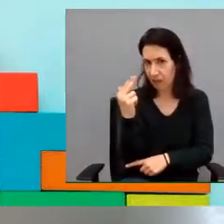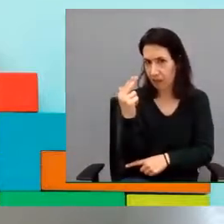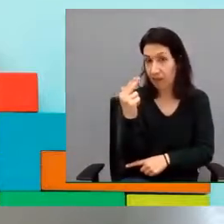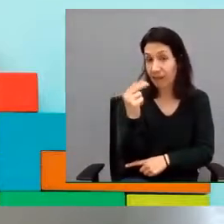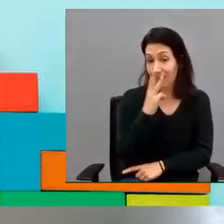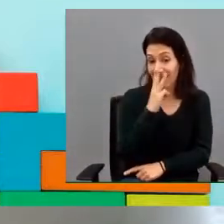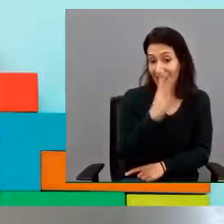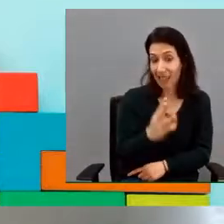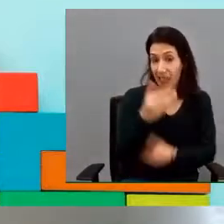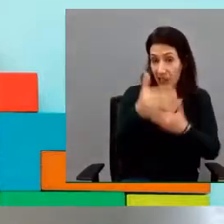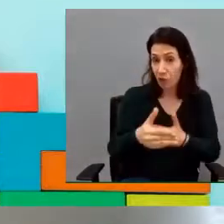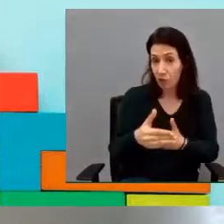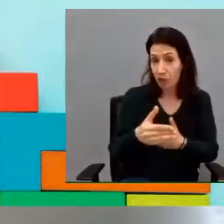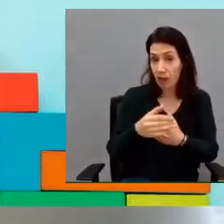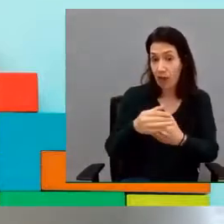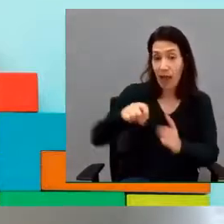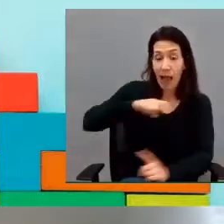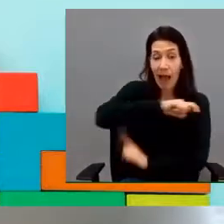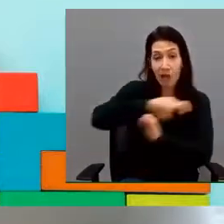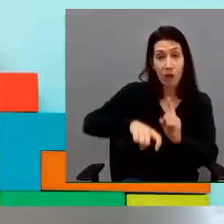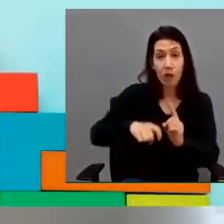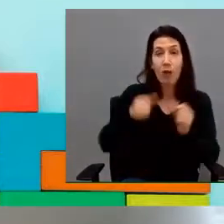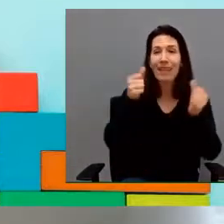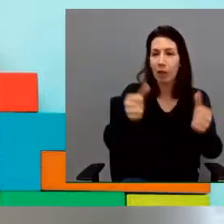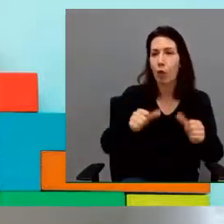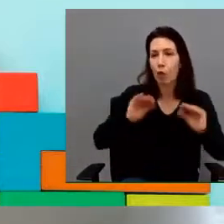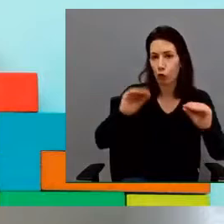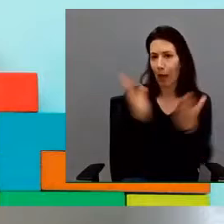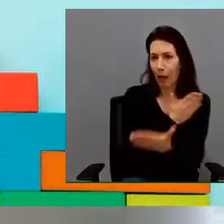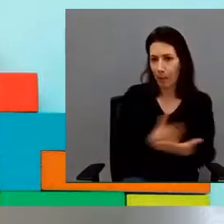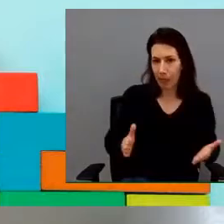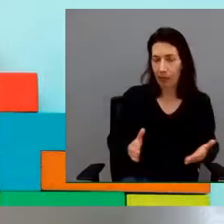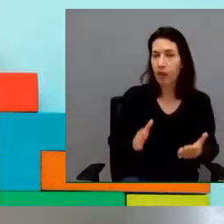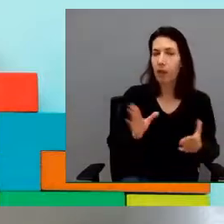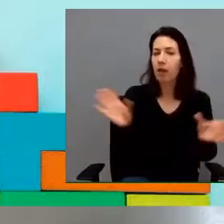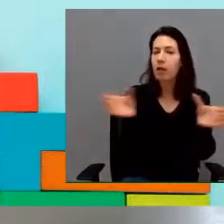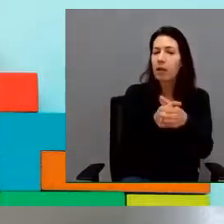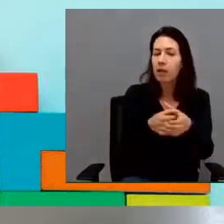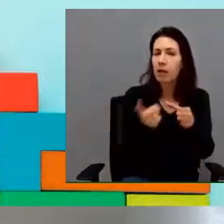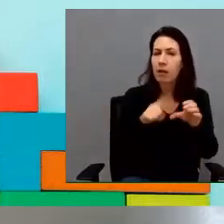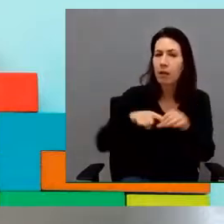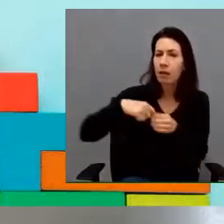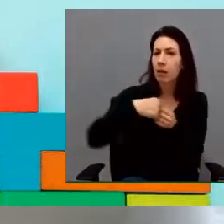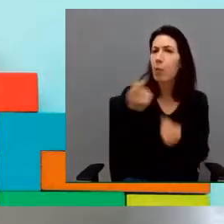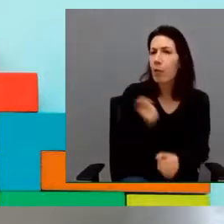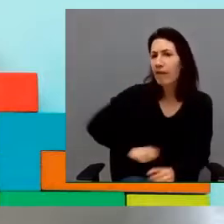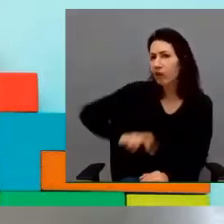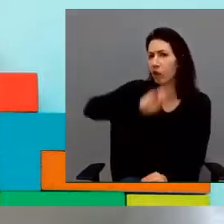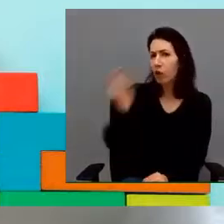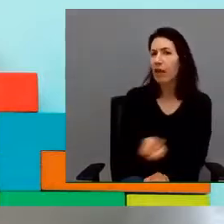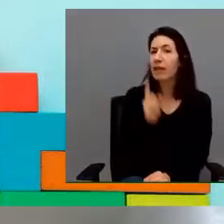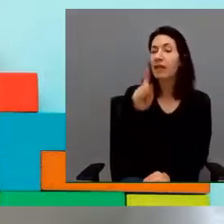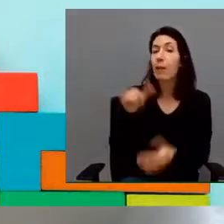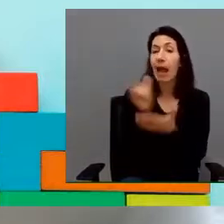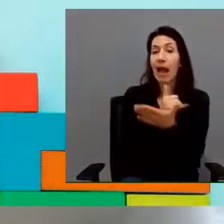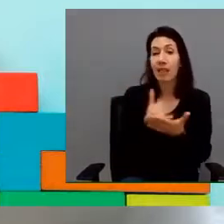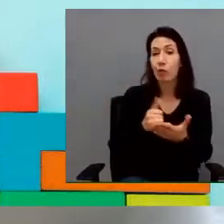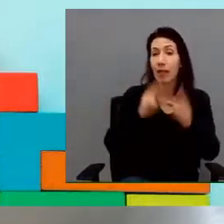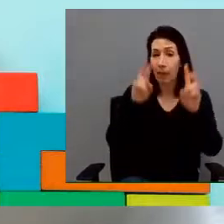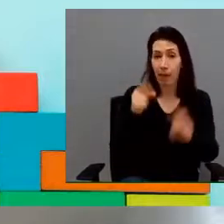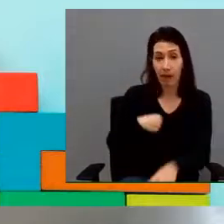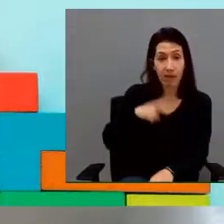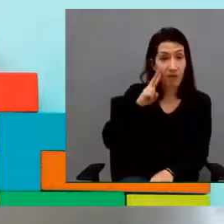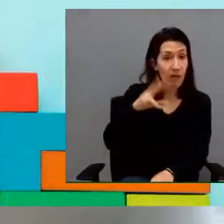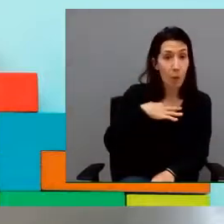año titula individual, con un equipo multidisciplinar. Y con estos módulos, temáticos que ustedes ven aquí. Módulo